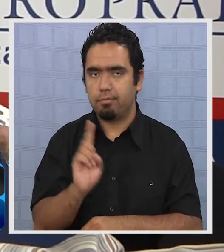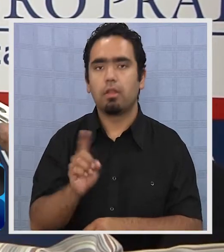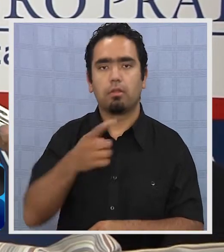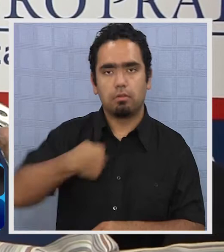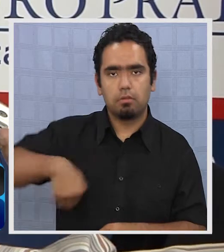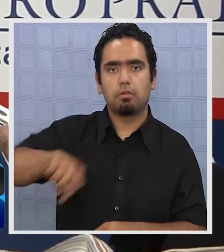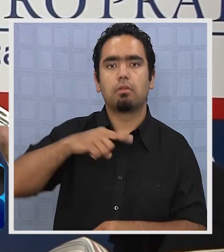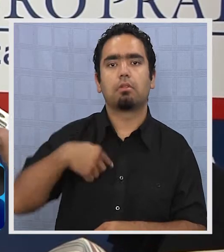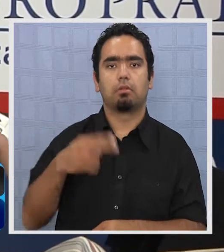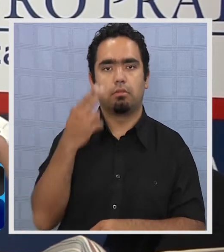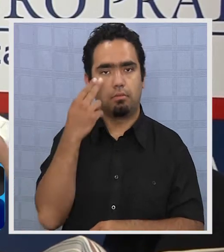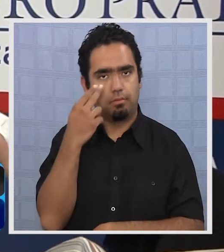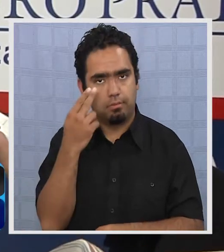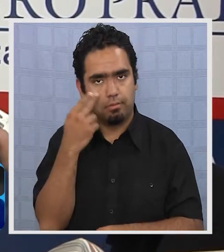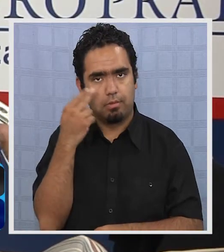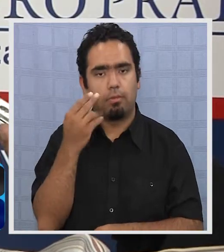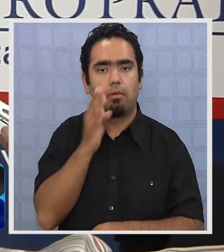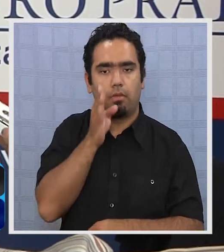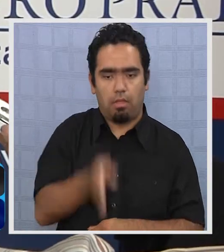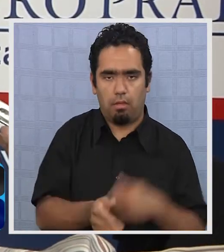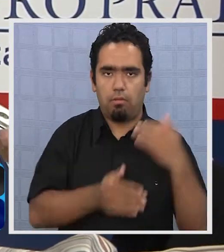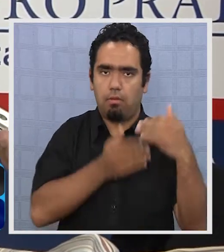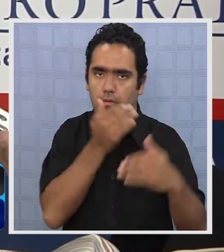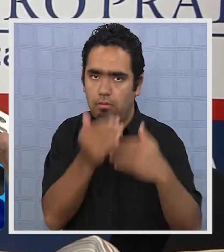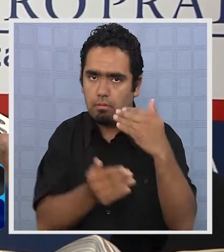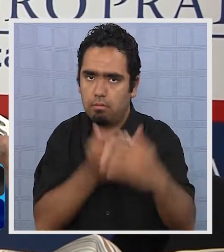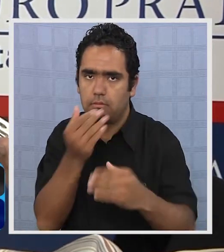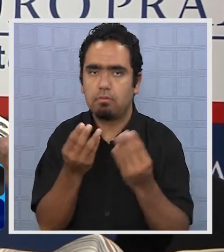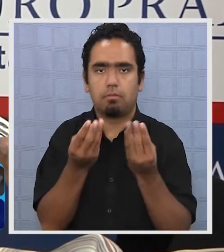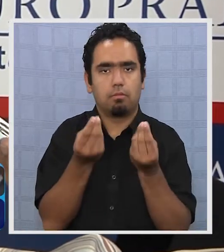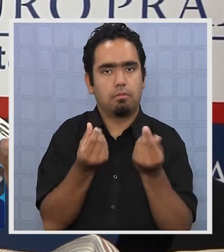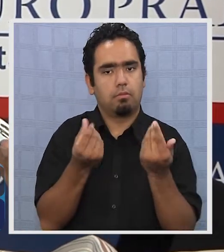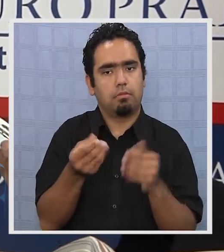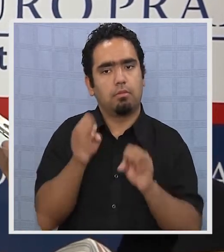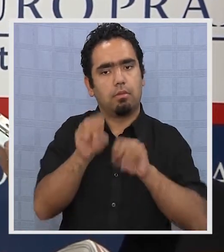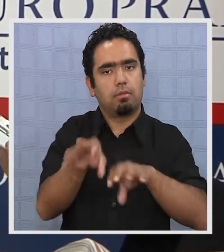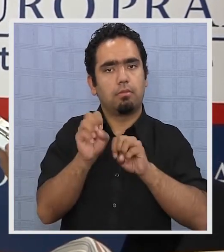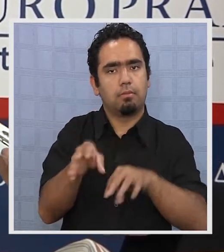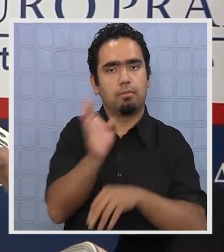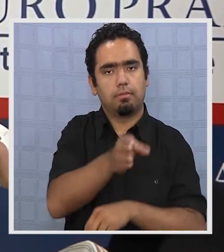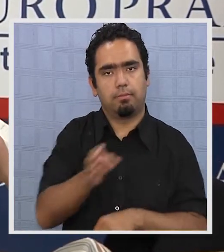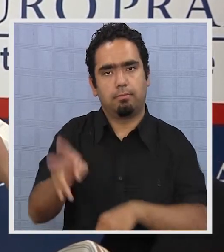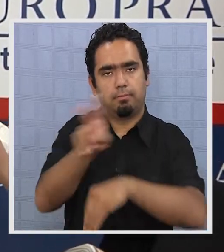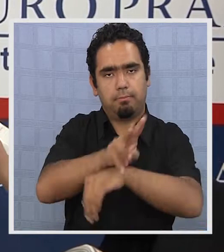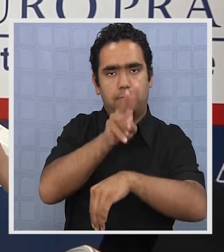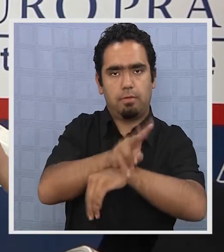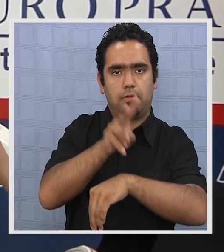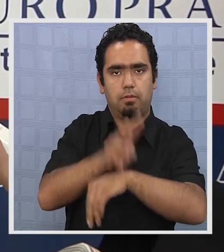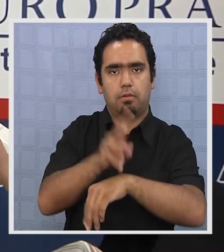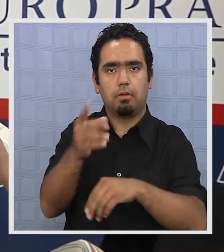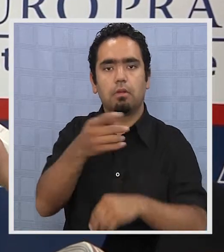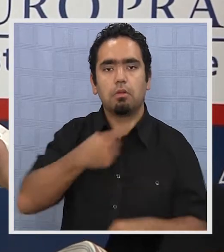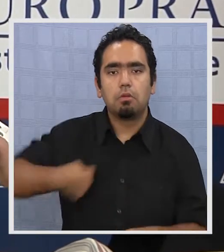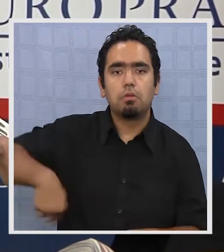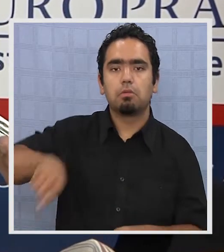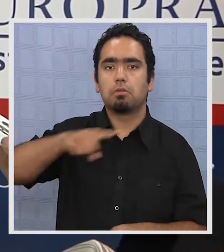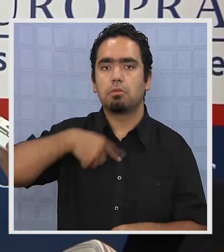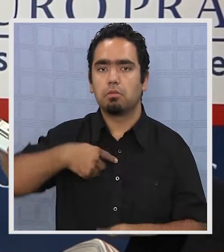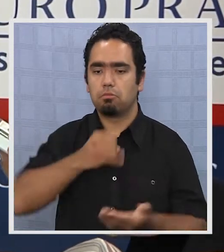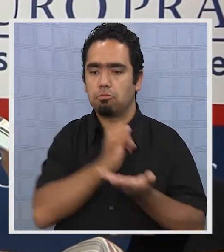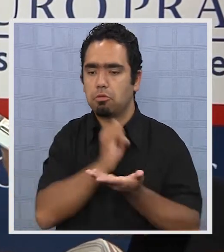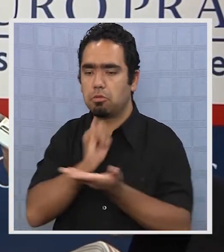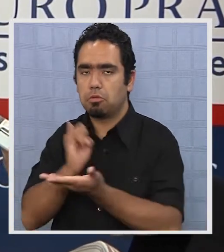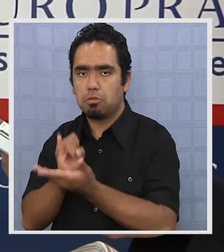desconocemos que debemos avanzar en la calidad de la formación de nuestros profesores, especialmente